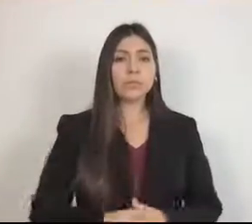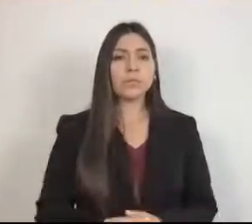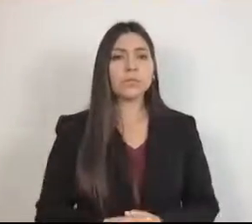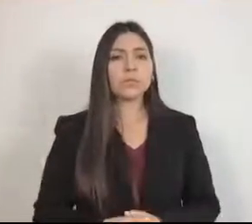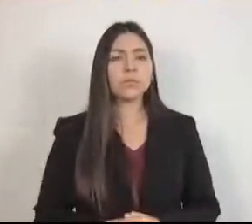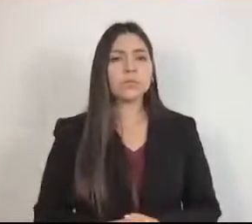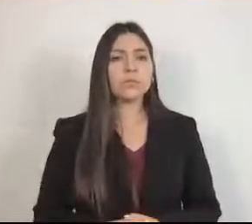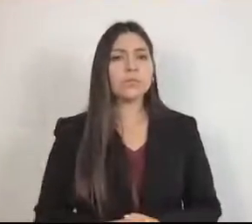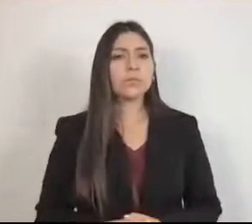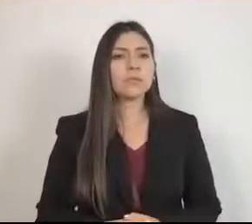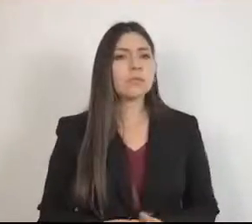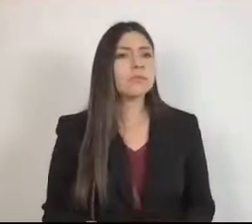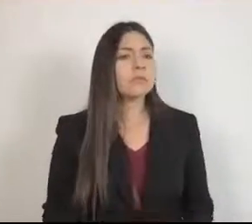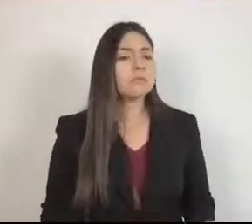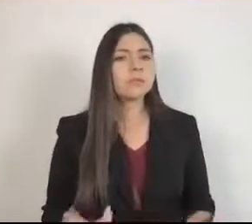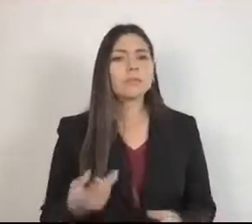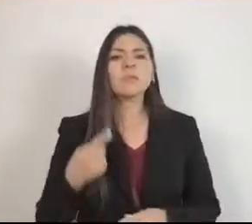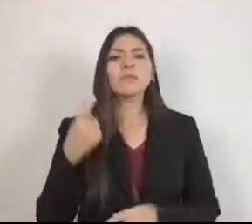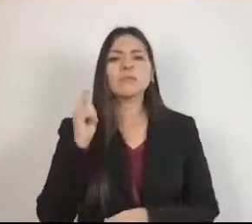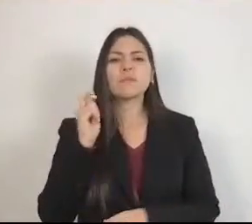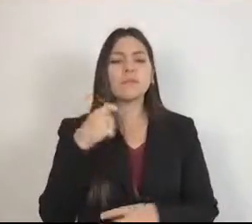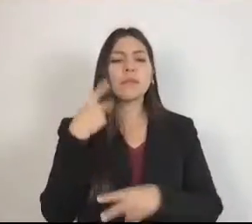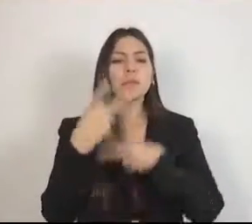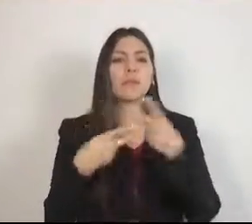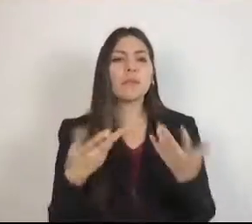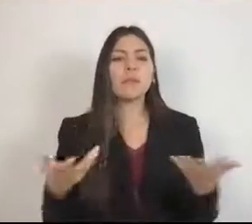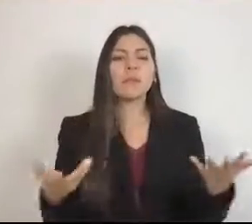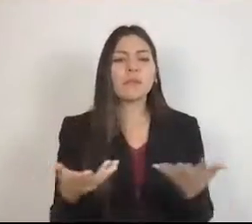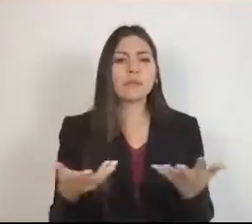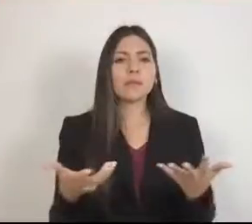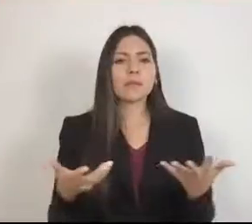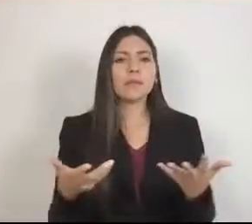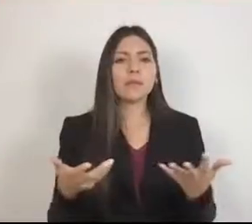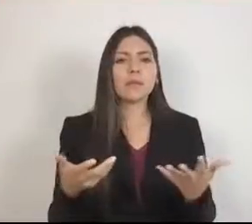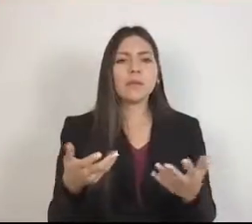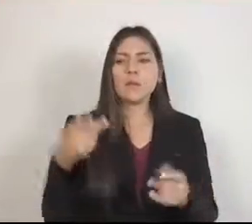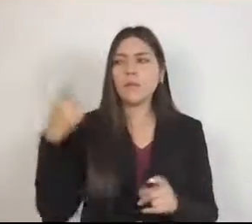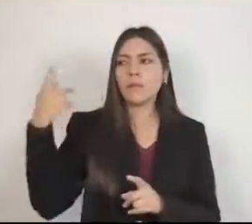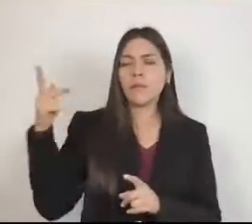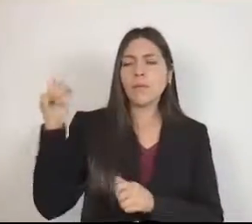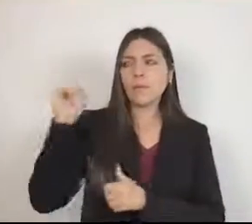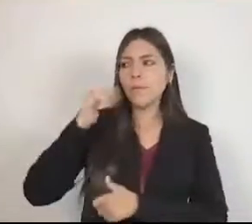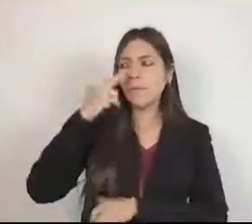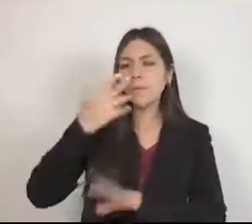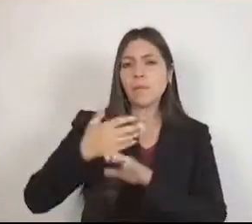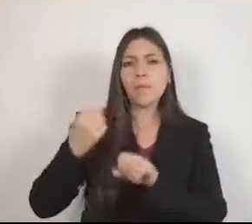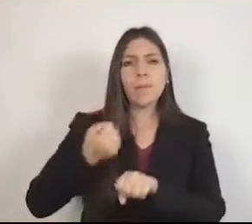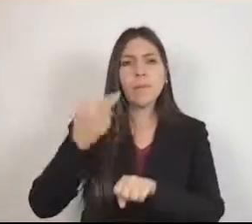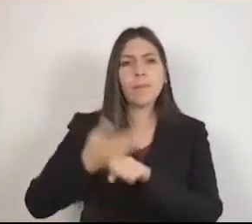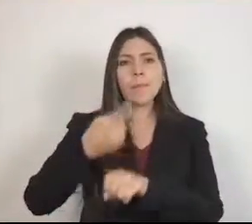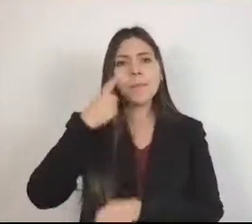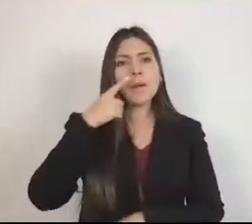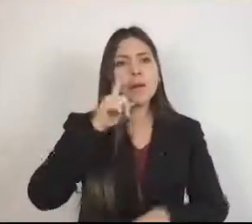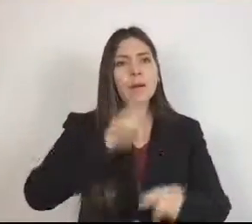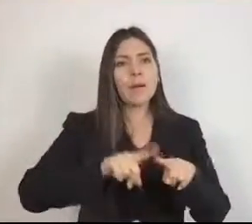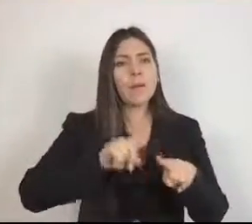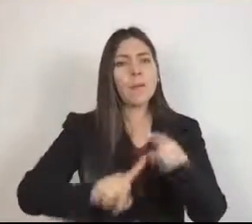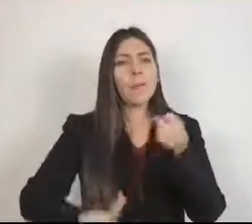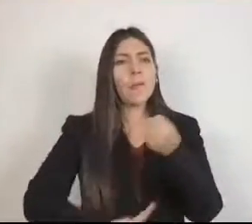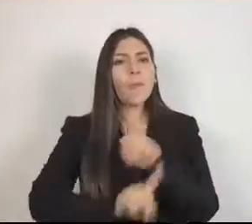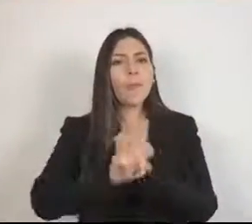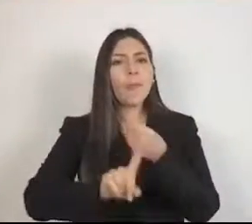¿qué estrategias va a desarrollar su secretaria al cargo para eliminar el problema del sexismo